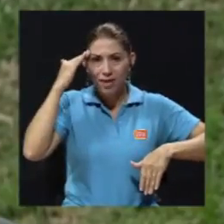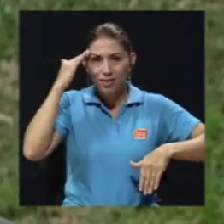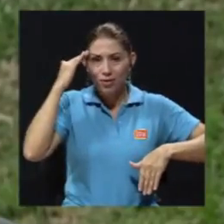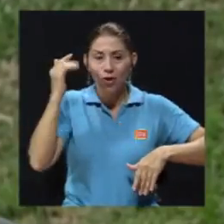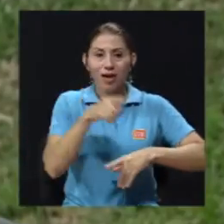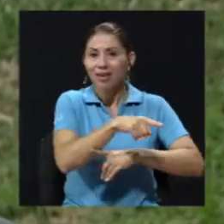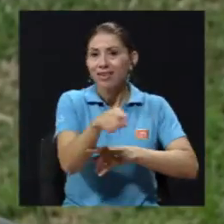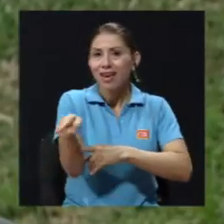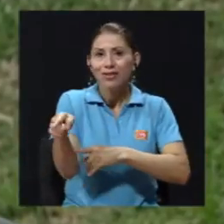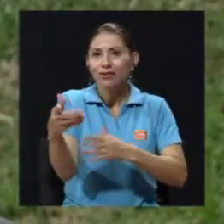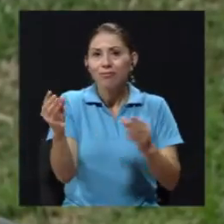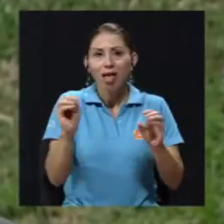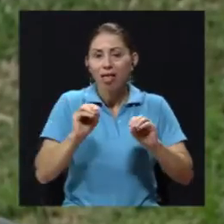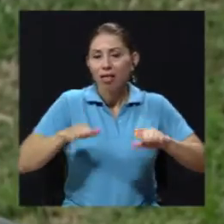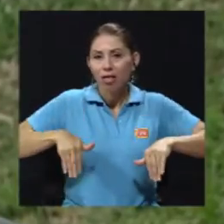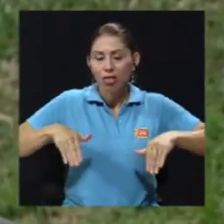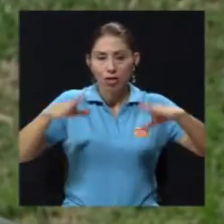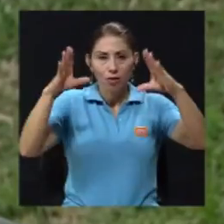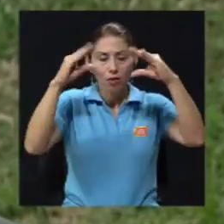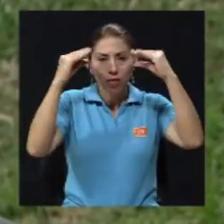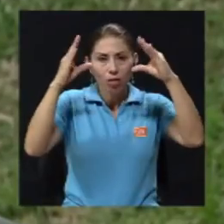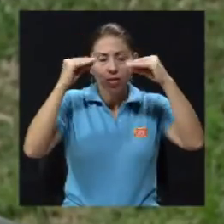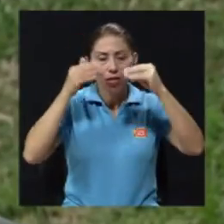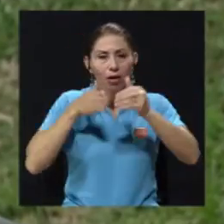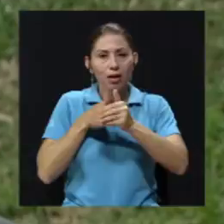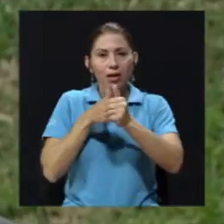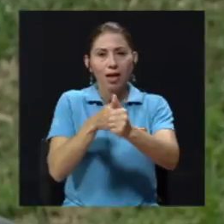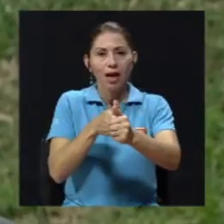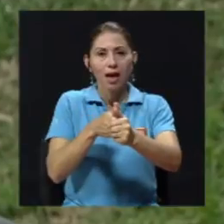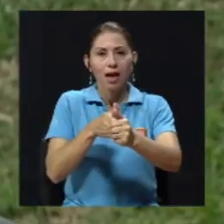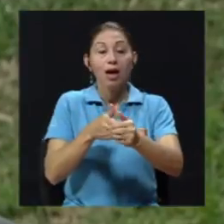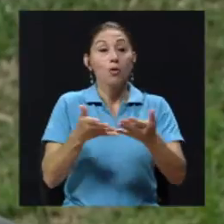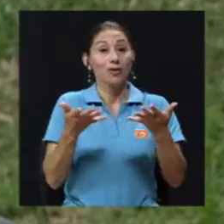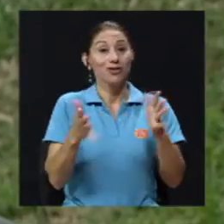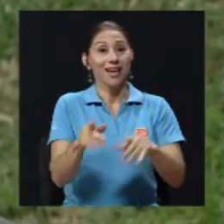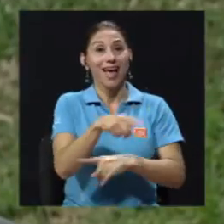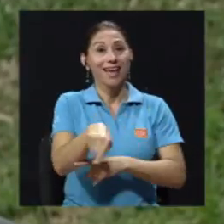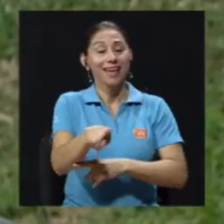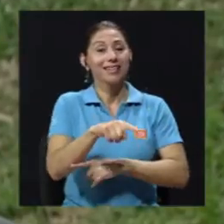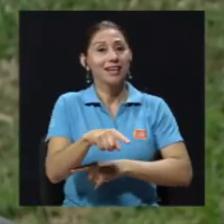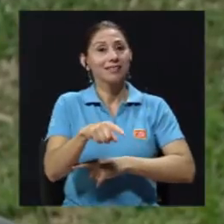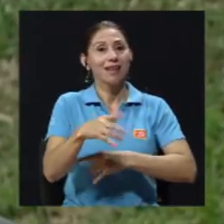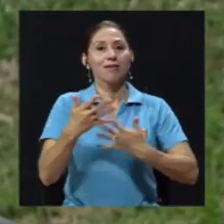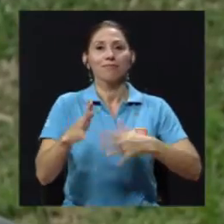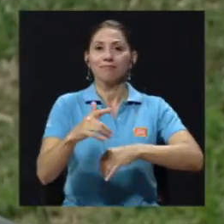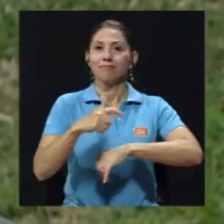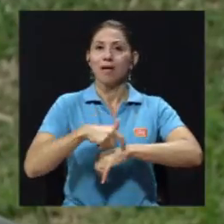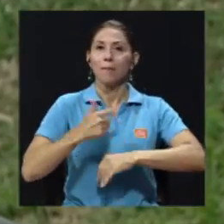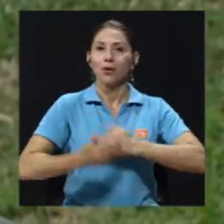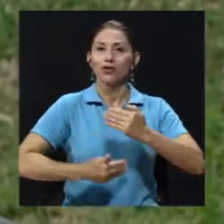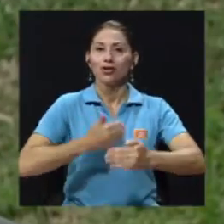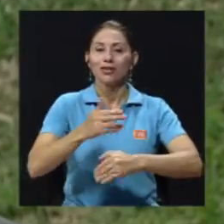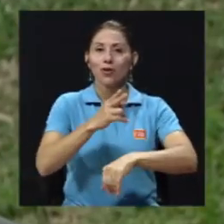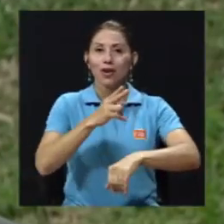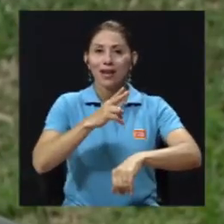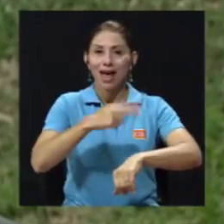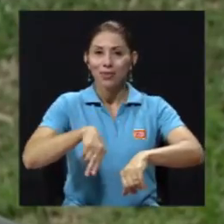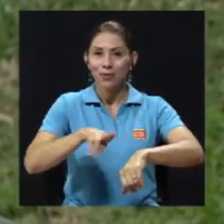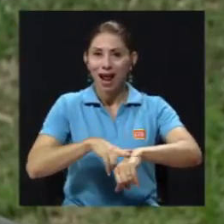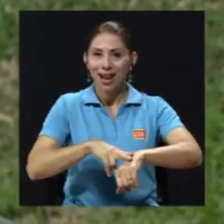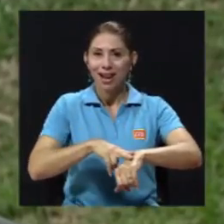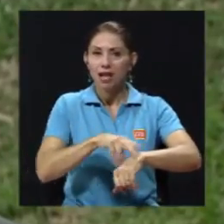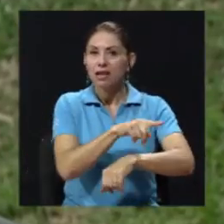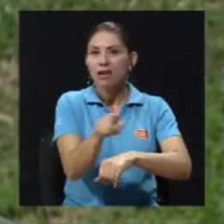recibir una adecuada orientación, cuando llegan a este proceso natural y se enfrentan a alguna complicación,